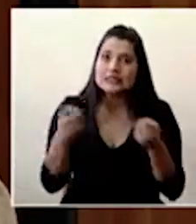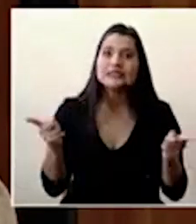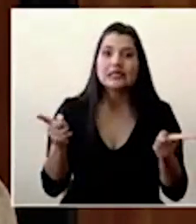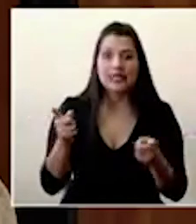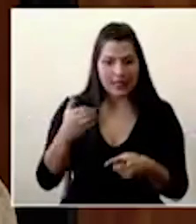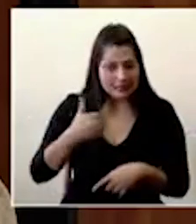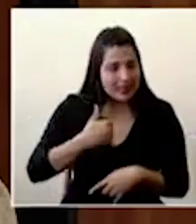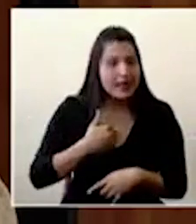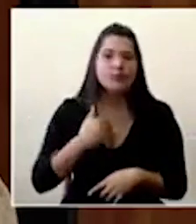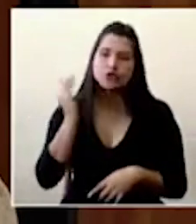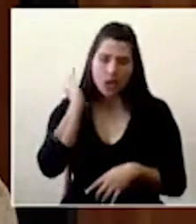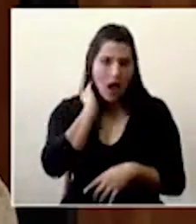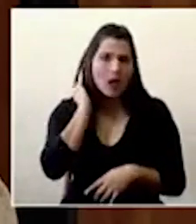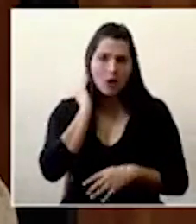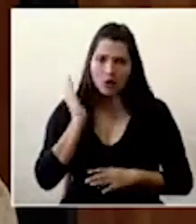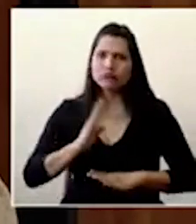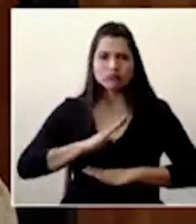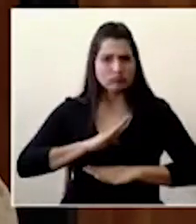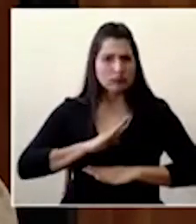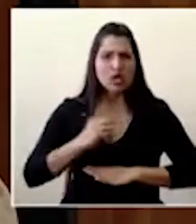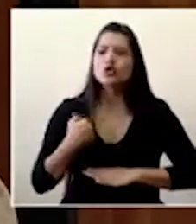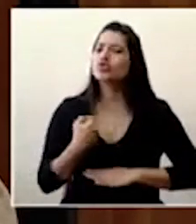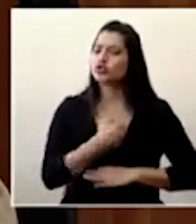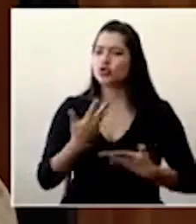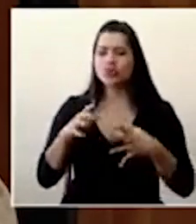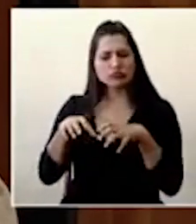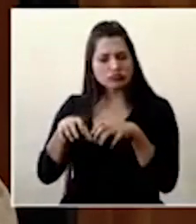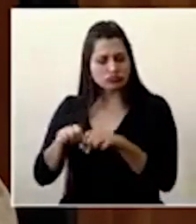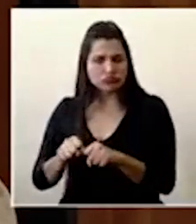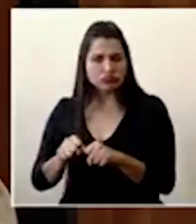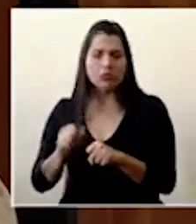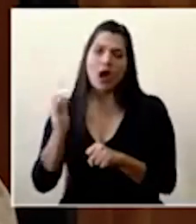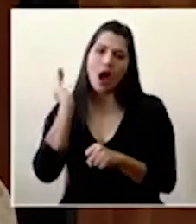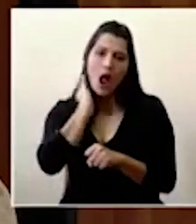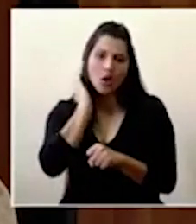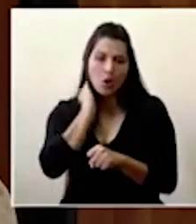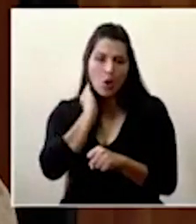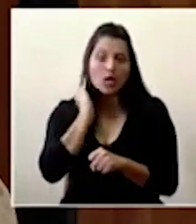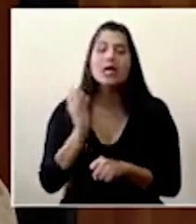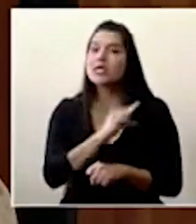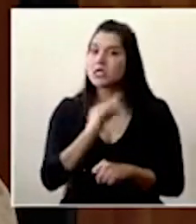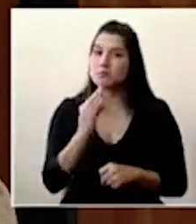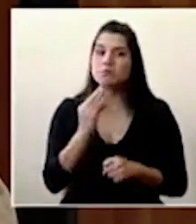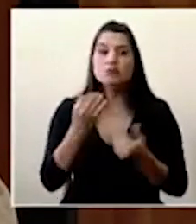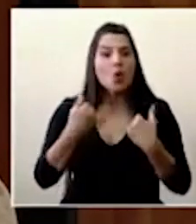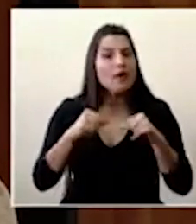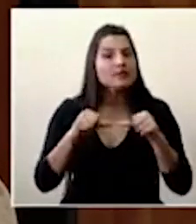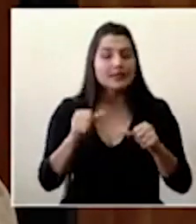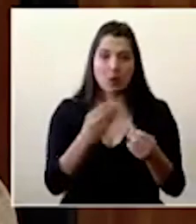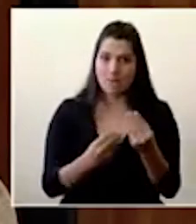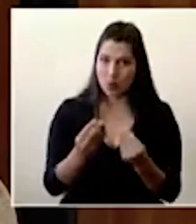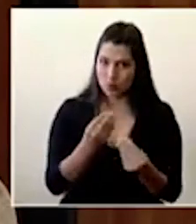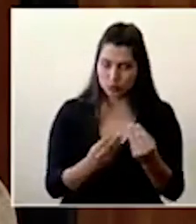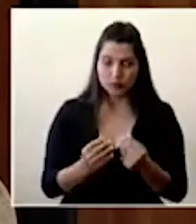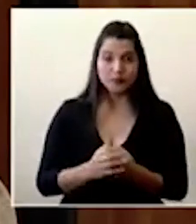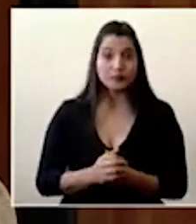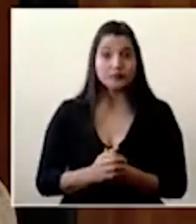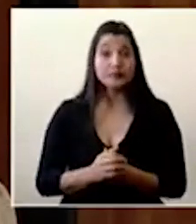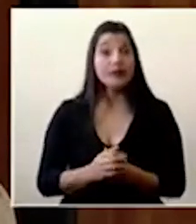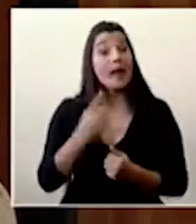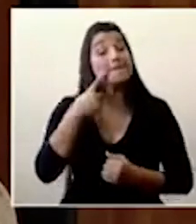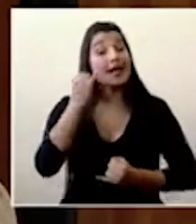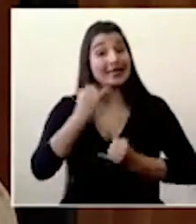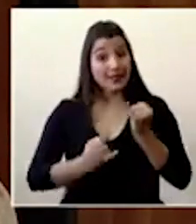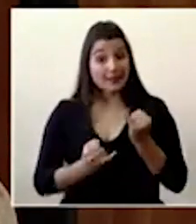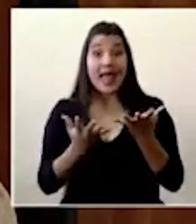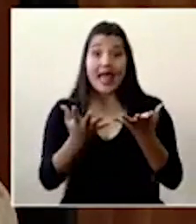tenemos el alcohol suficiente, hemos hecho los resguardos suficientes de alcohol que estamos produciendo. Finalmente, quiero decirles que los